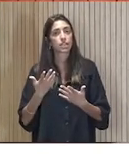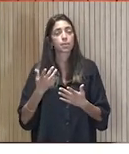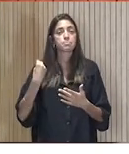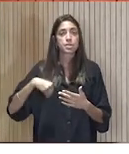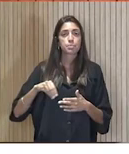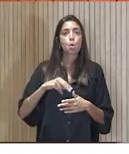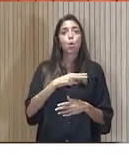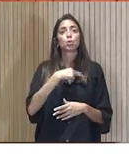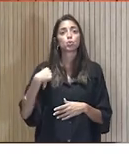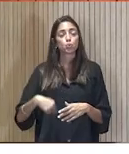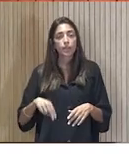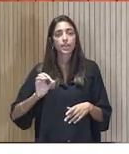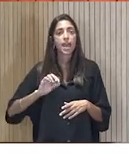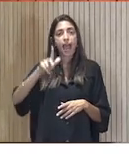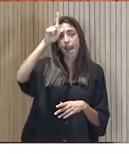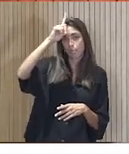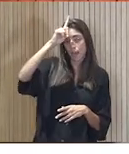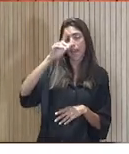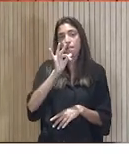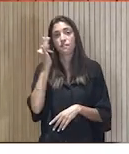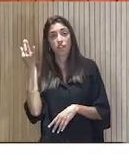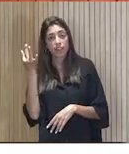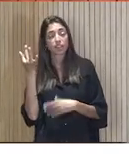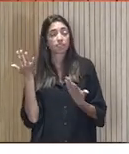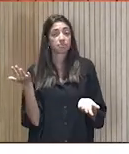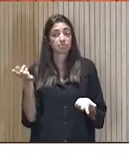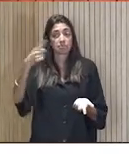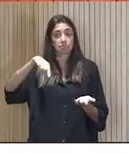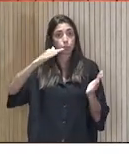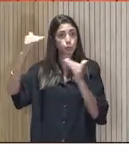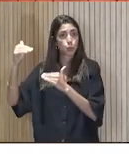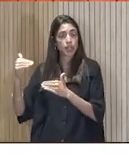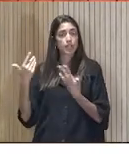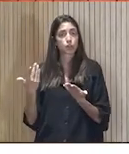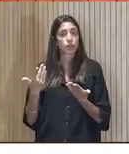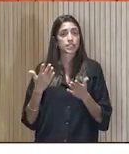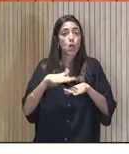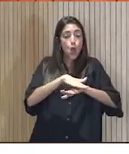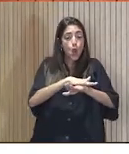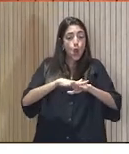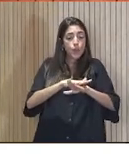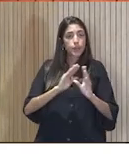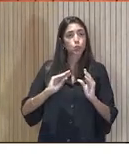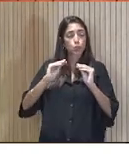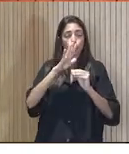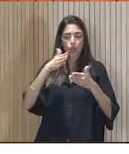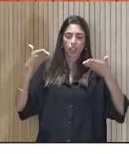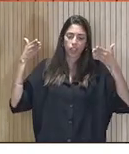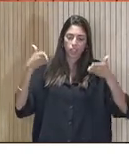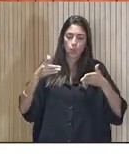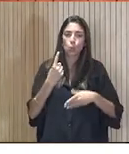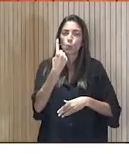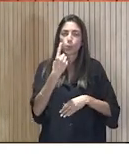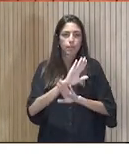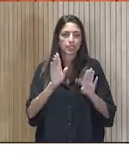como Alemania o como Francia. Quiero decir que en los sucesivos gobiernos no nos centramos en ninguno porque la realidad es